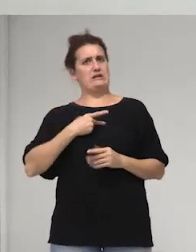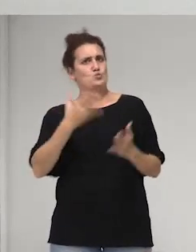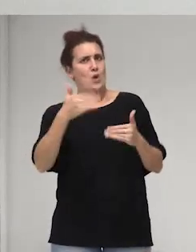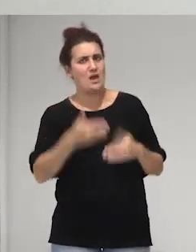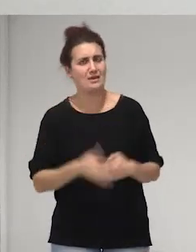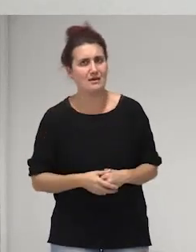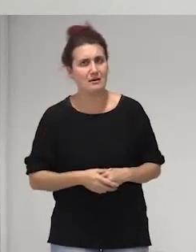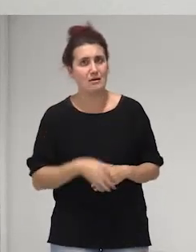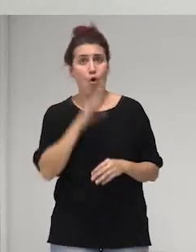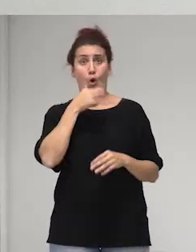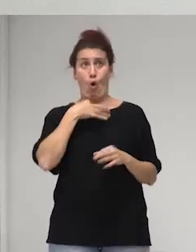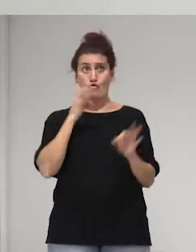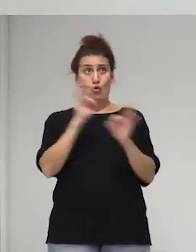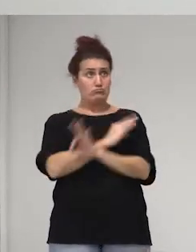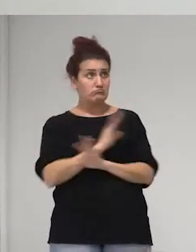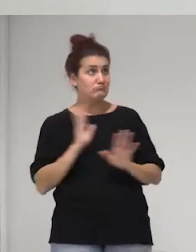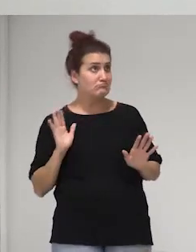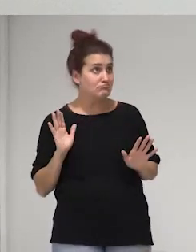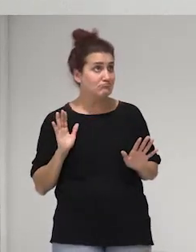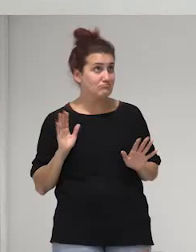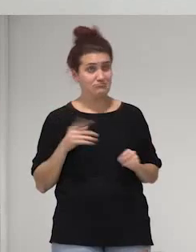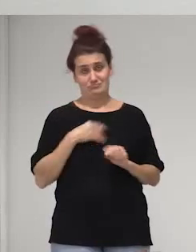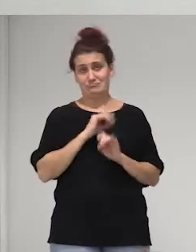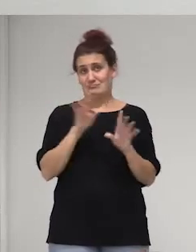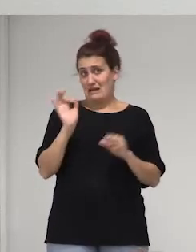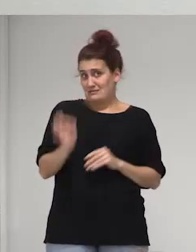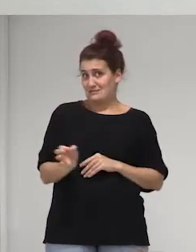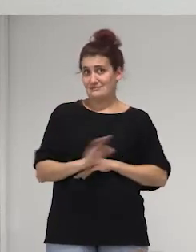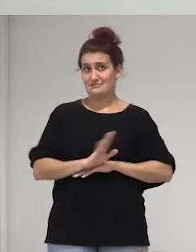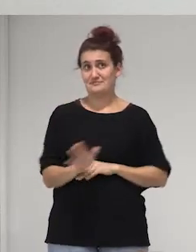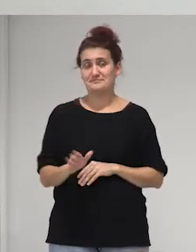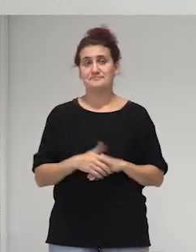o me equivoco claro o sea